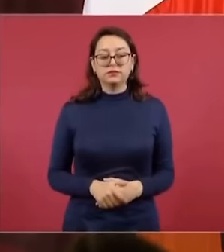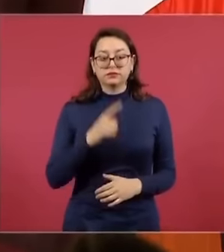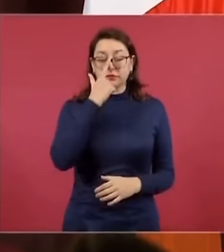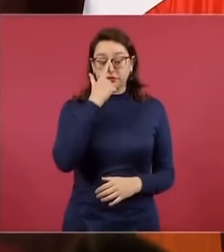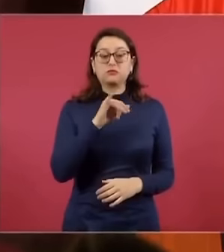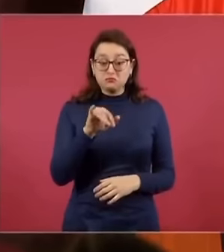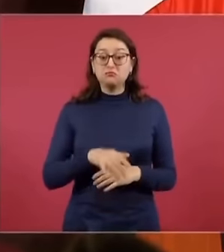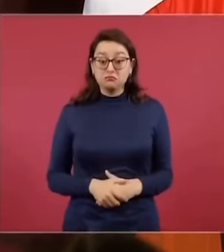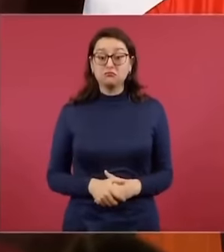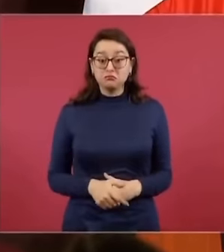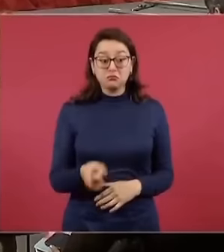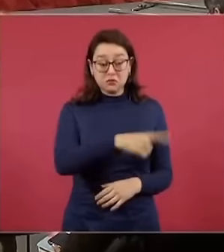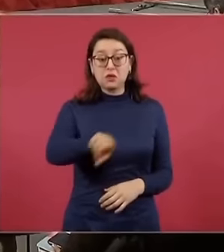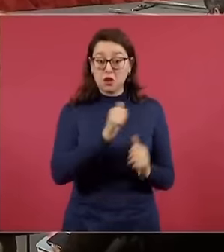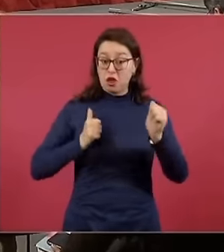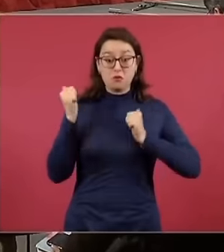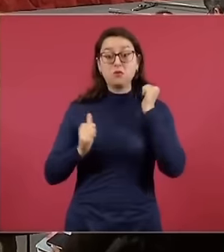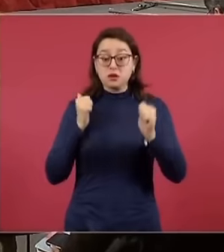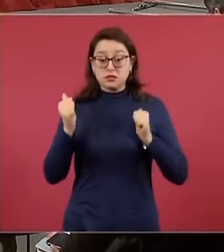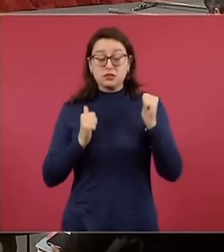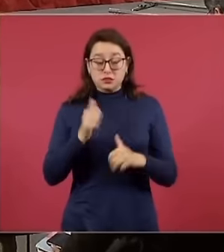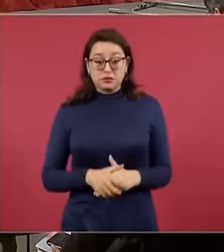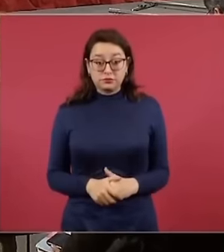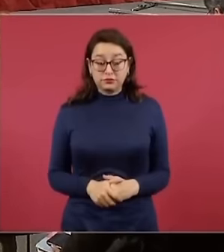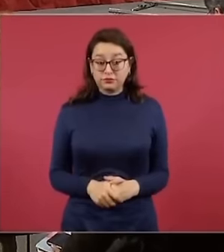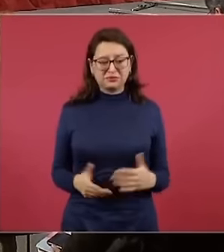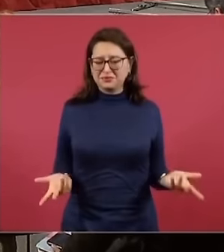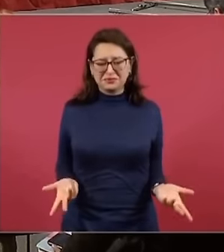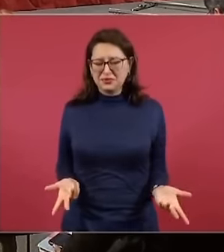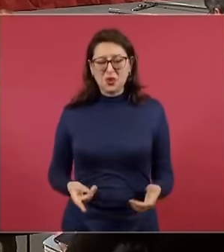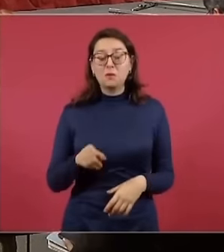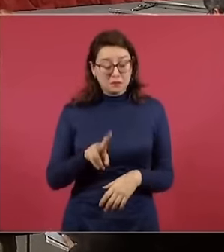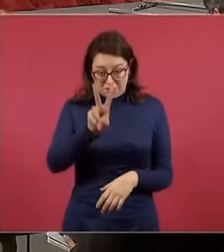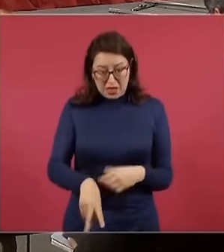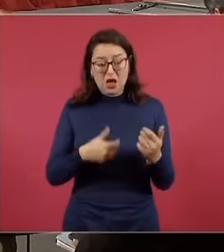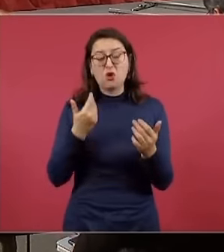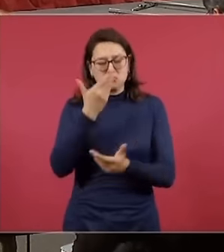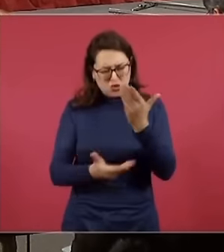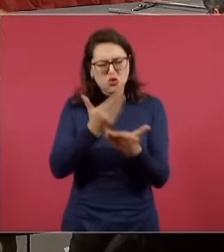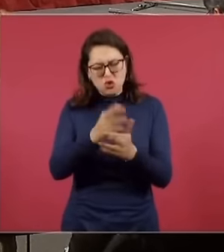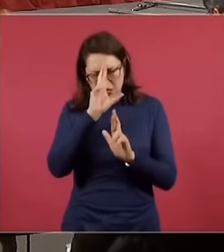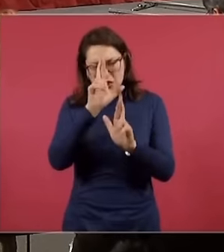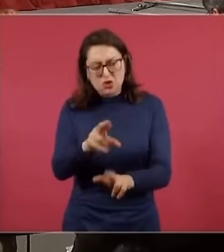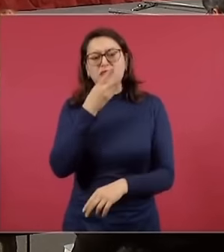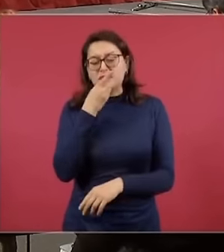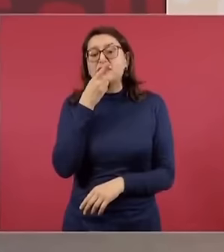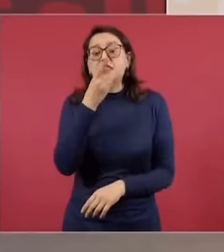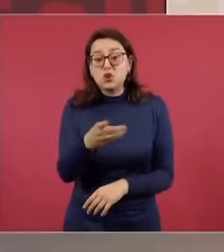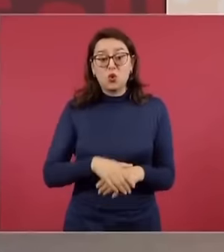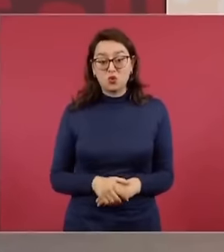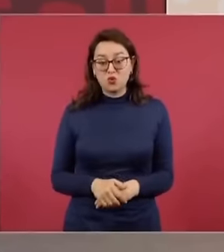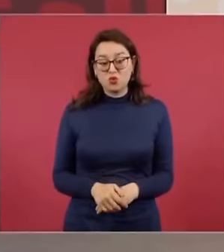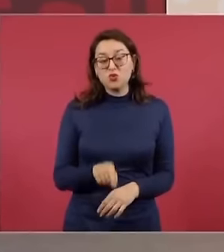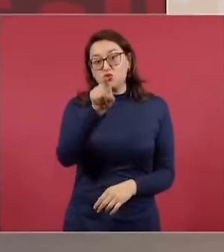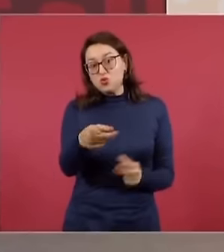Sí, lucran, lucran, pero es que no necesitas tú venir a decirme, te lo digo respetuosamente, que yo haga